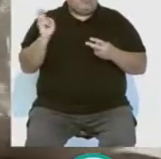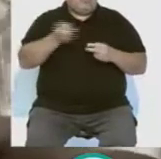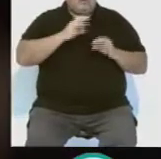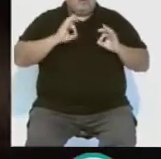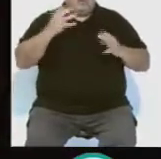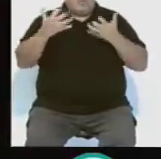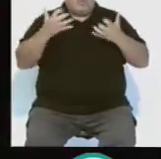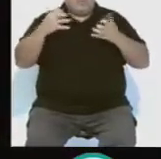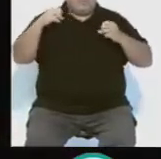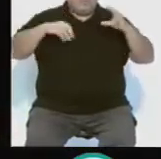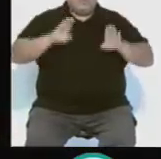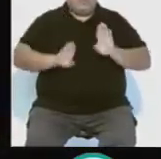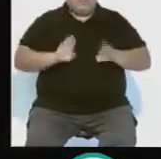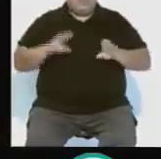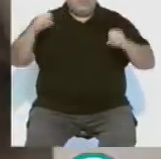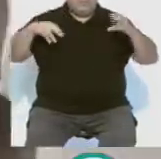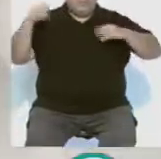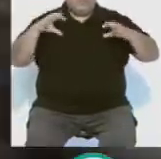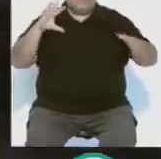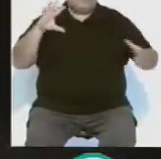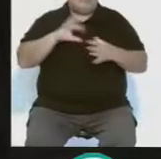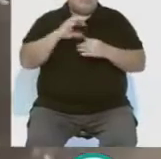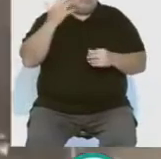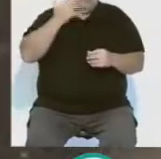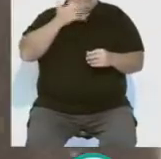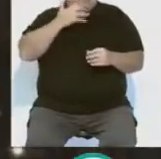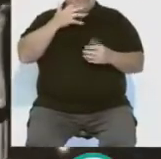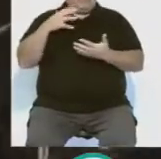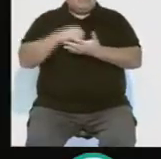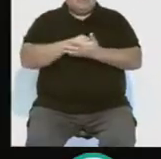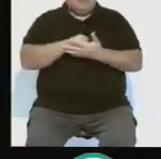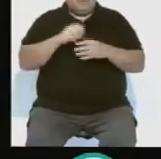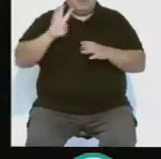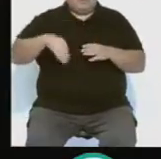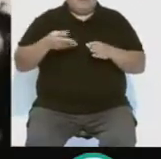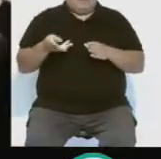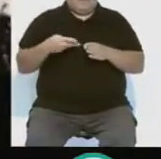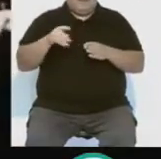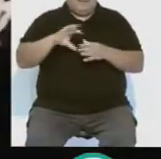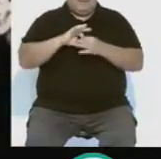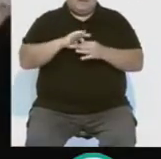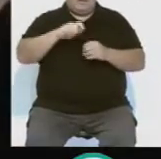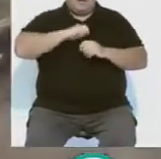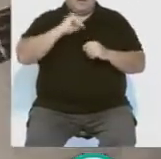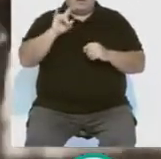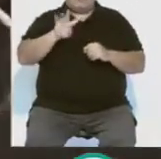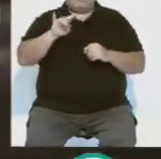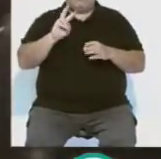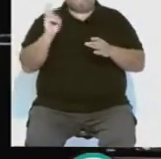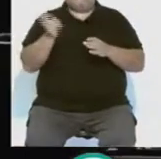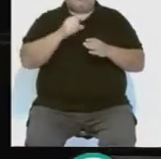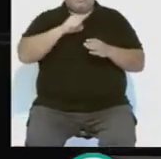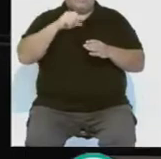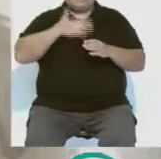efectos, loops y pedales que le dan ese toque peculiar a sus canciones. Su último disco, Heart and Spine, cuenta con 14 canciones